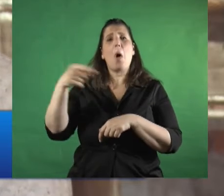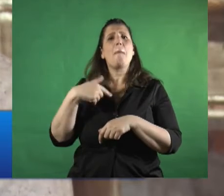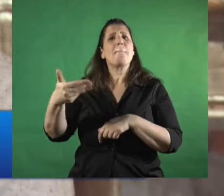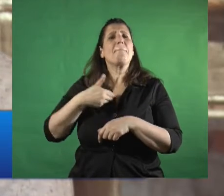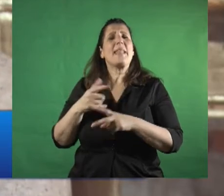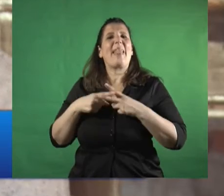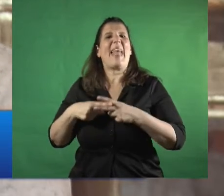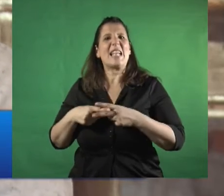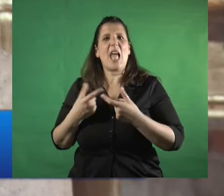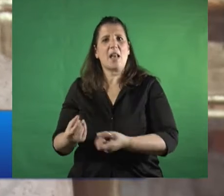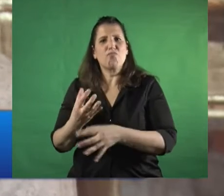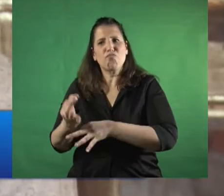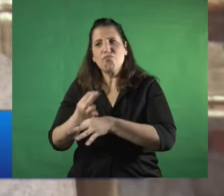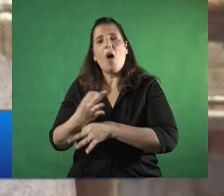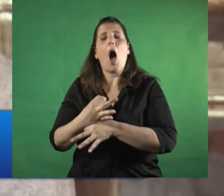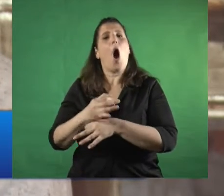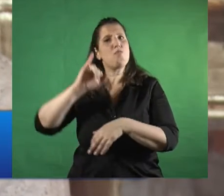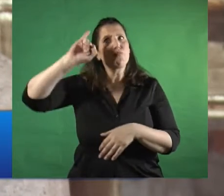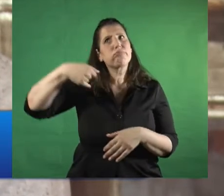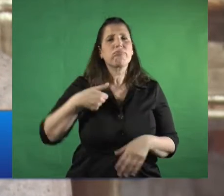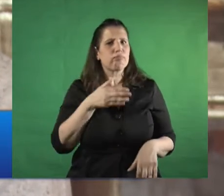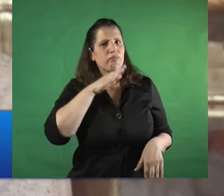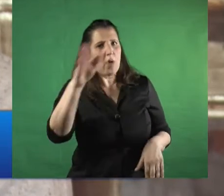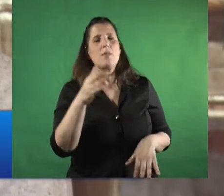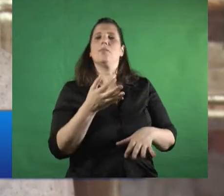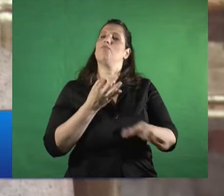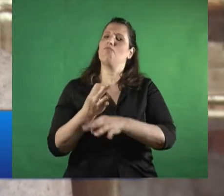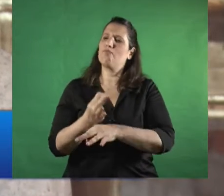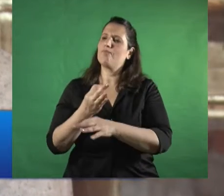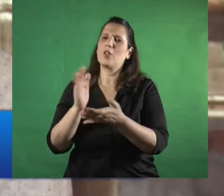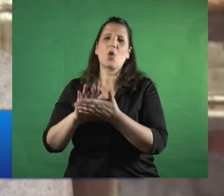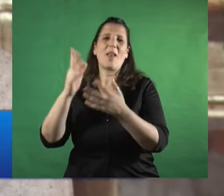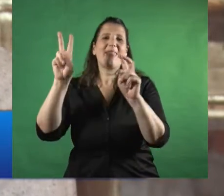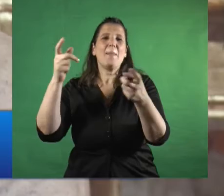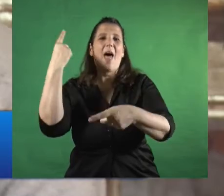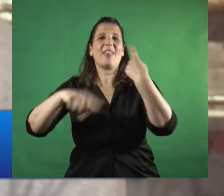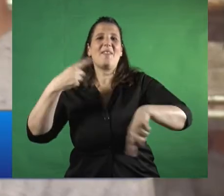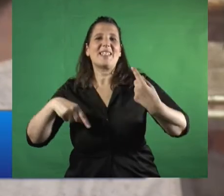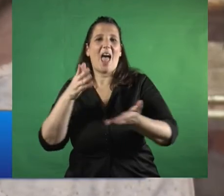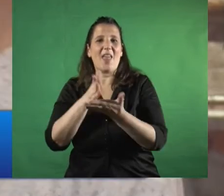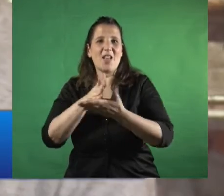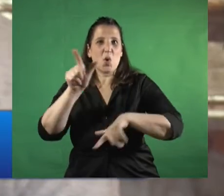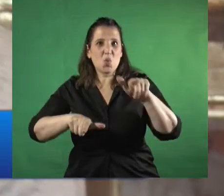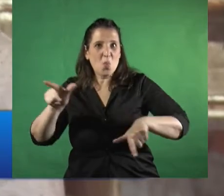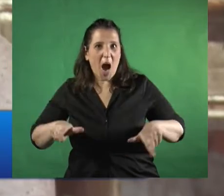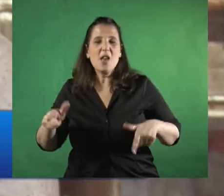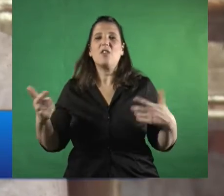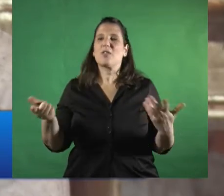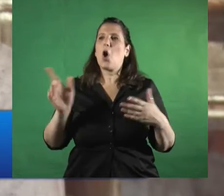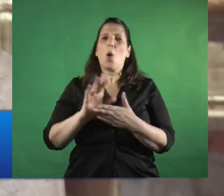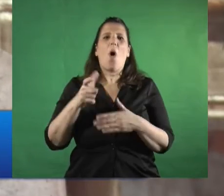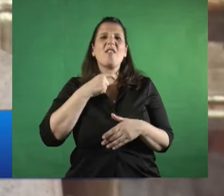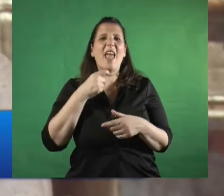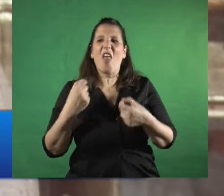instalar el debate en el club con las áreas de género y de diversidad y de derechos humanos que nos pidieron bueno que nos acercáramos a charlar un poco con ellos